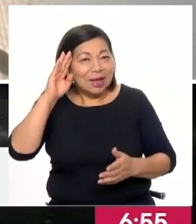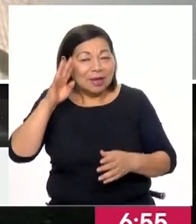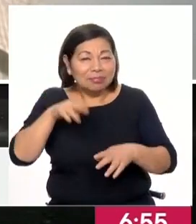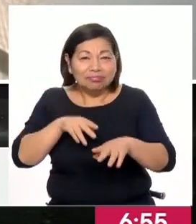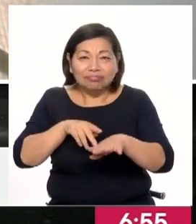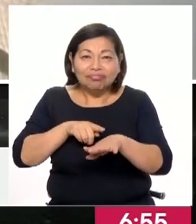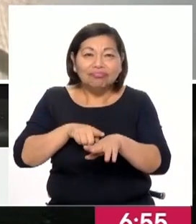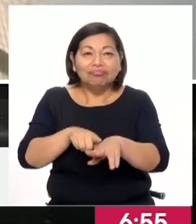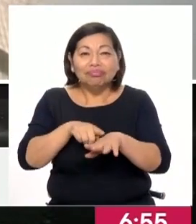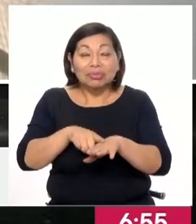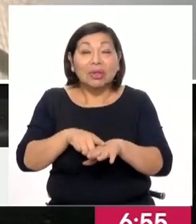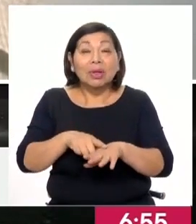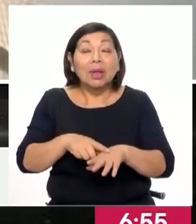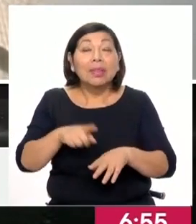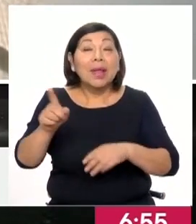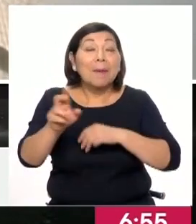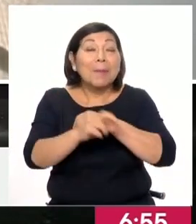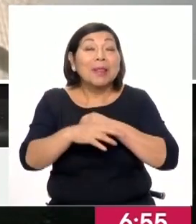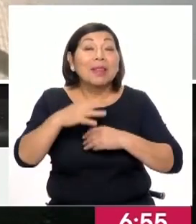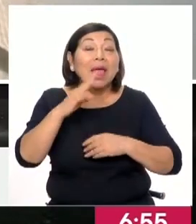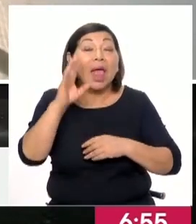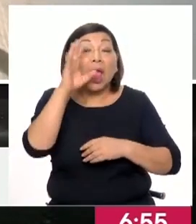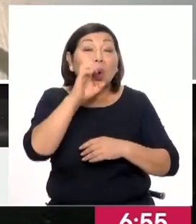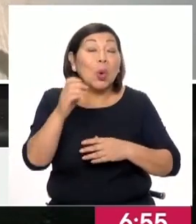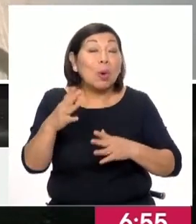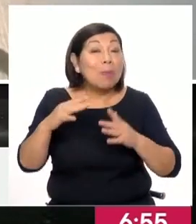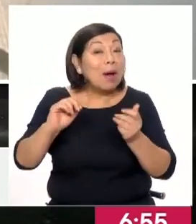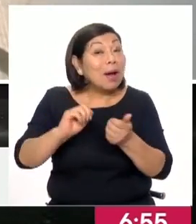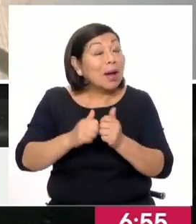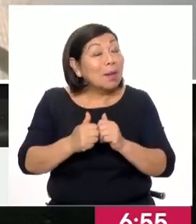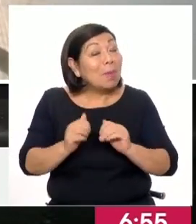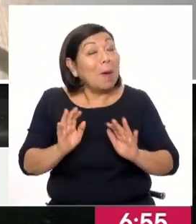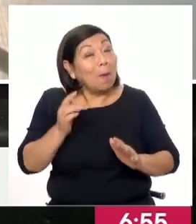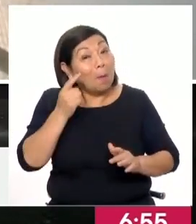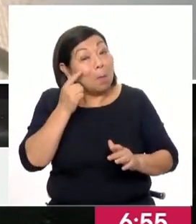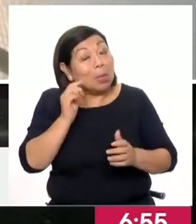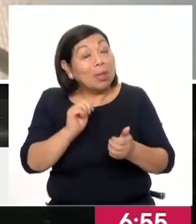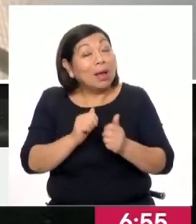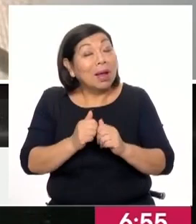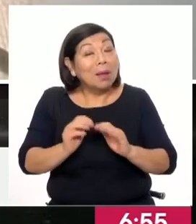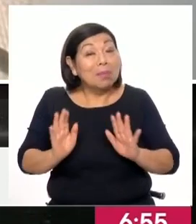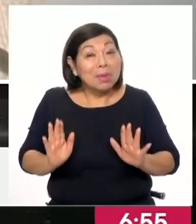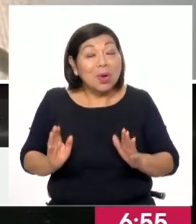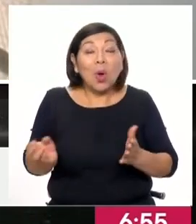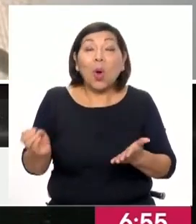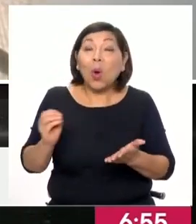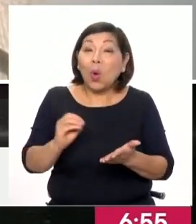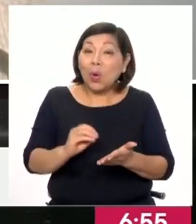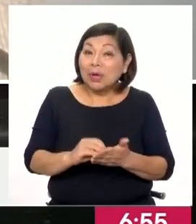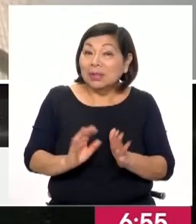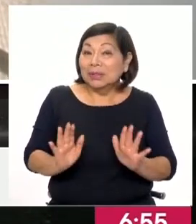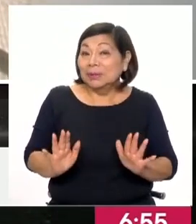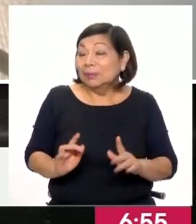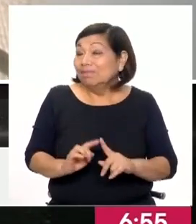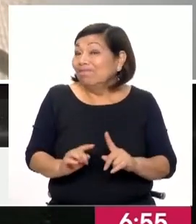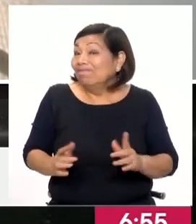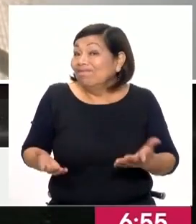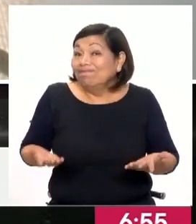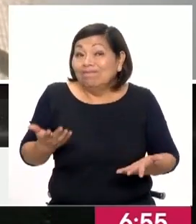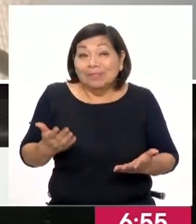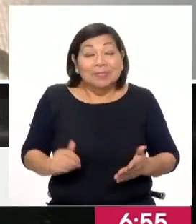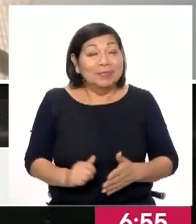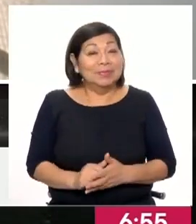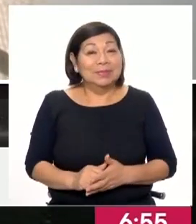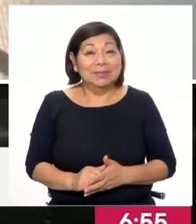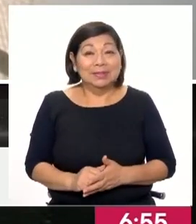en Ucrania, ¿no? Entonces, esto puede cambiar también de la noche a la mañana podemos volver a la terrible situación, ¿no? De